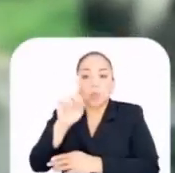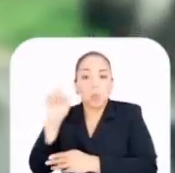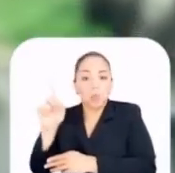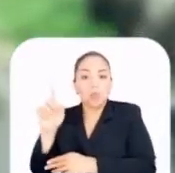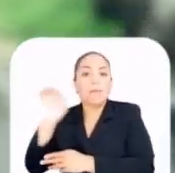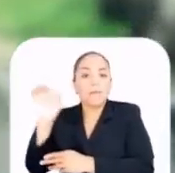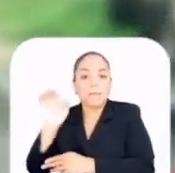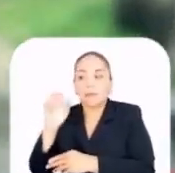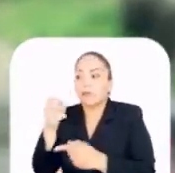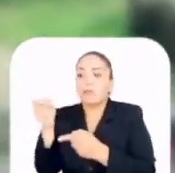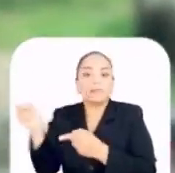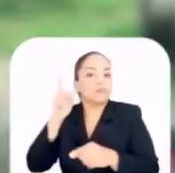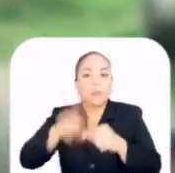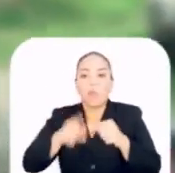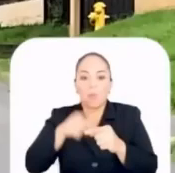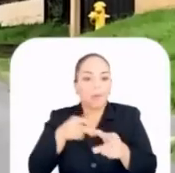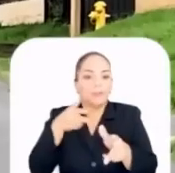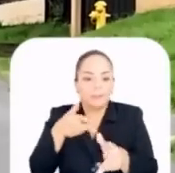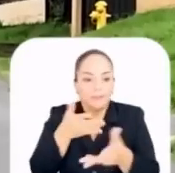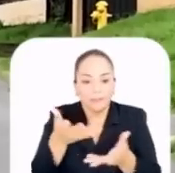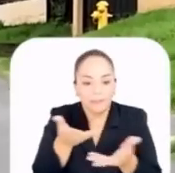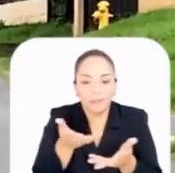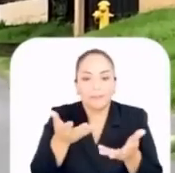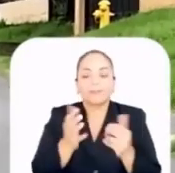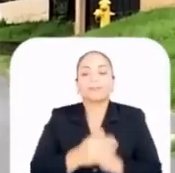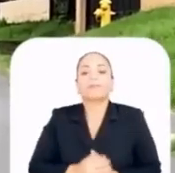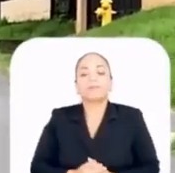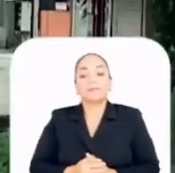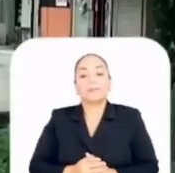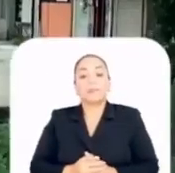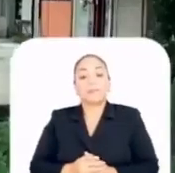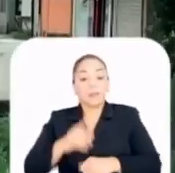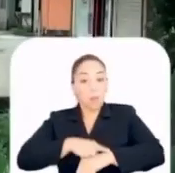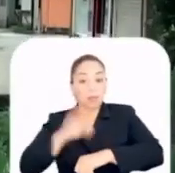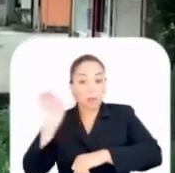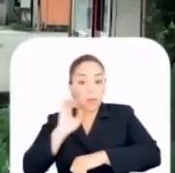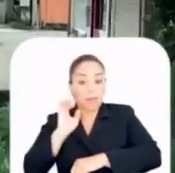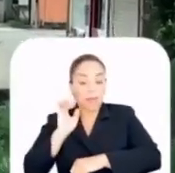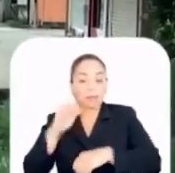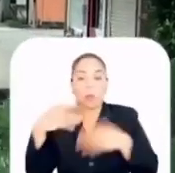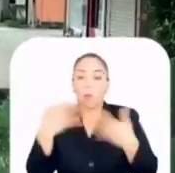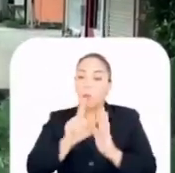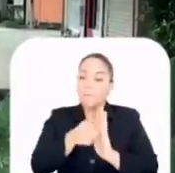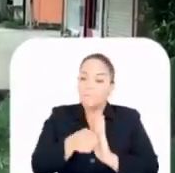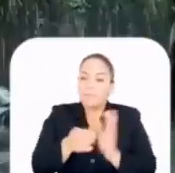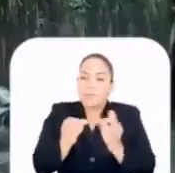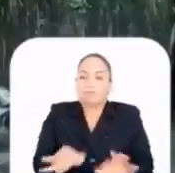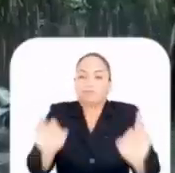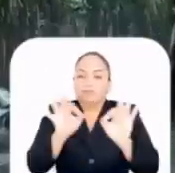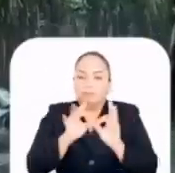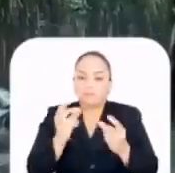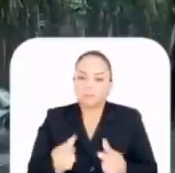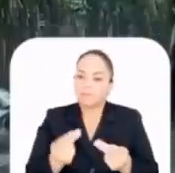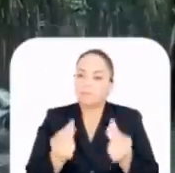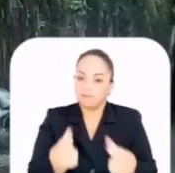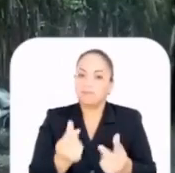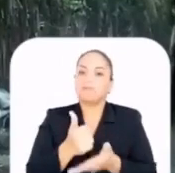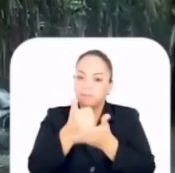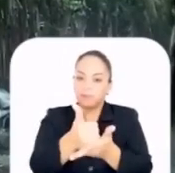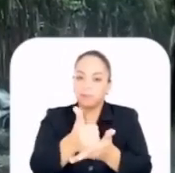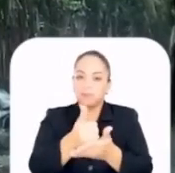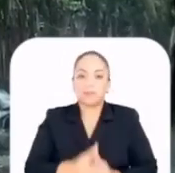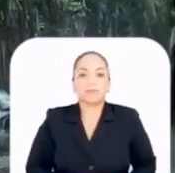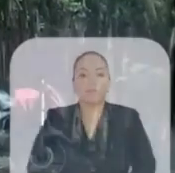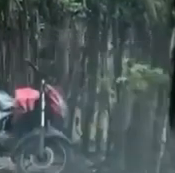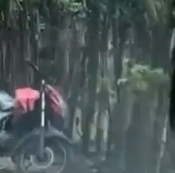de la línea 911. Cuando ocurre una emergencia, los minutos son valiosos y la ayuda debe